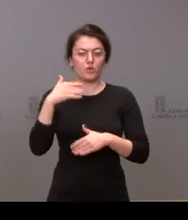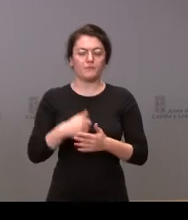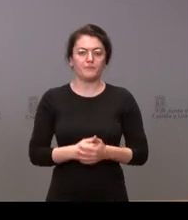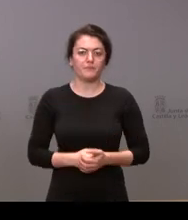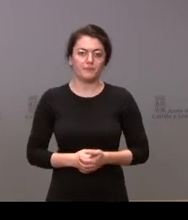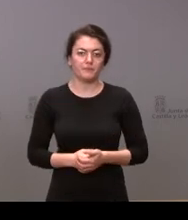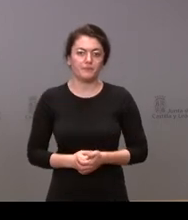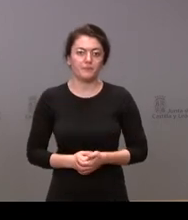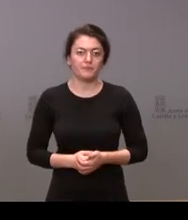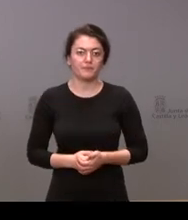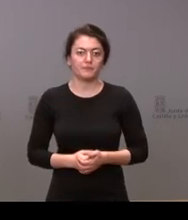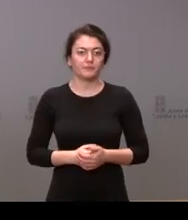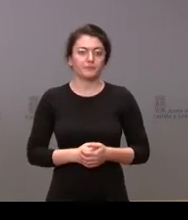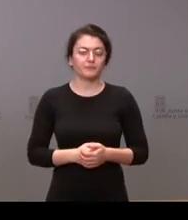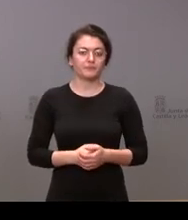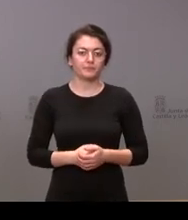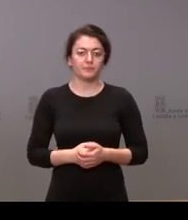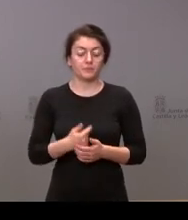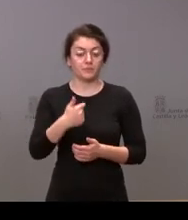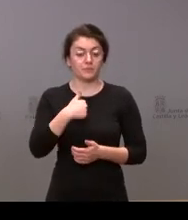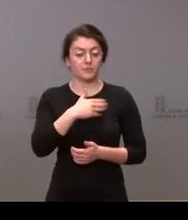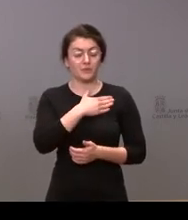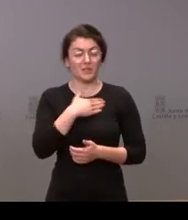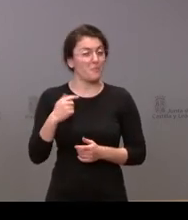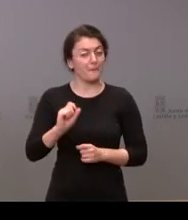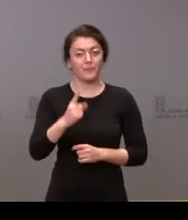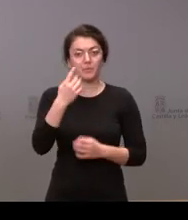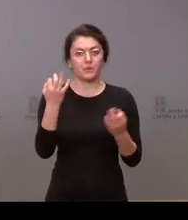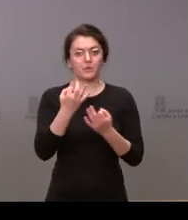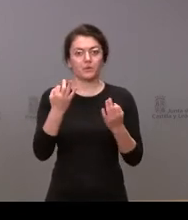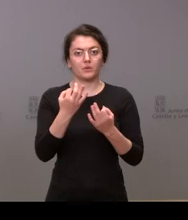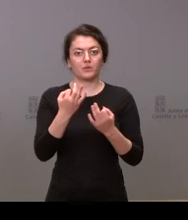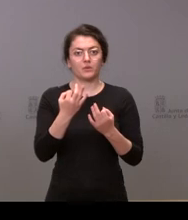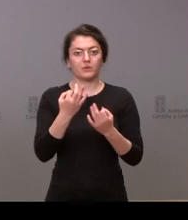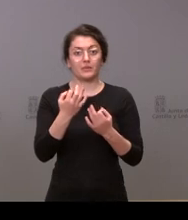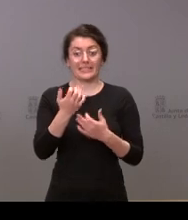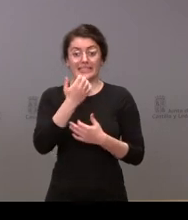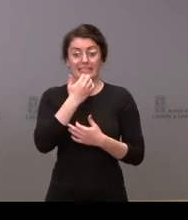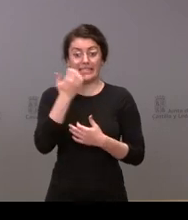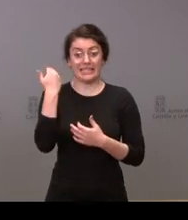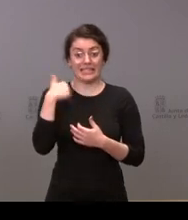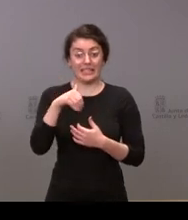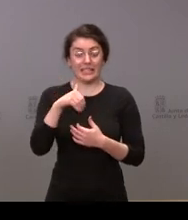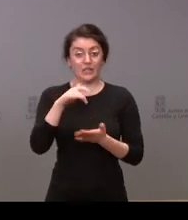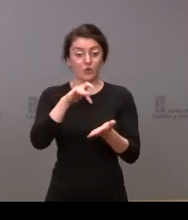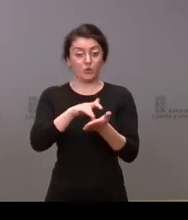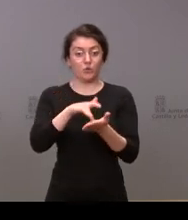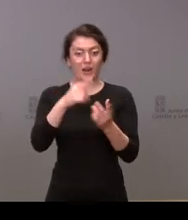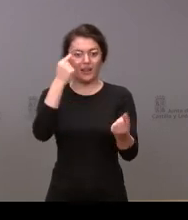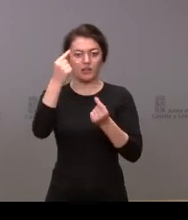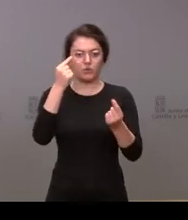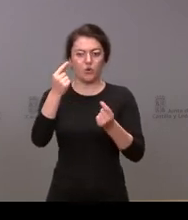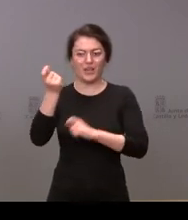Sergio muchas gracias yo quería bueno en primer lugar pedir que cuando tengáis esos datos de las exportaciones y de qué